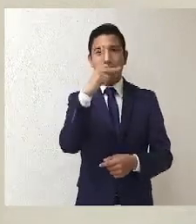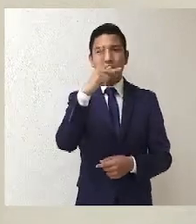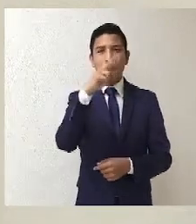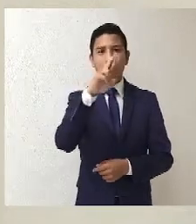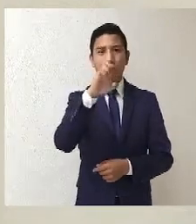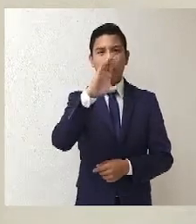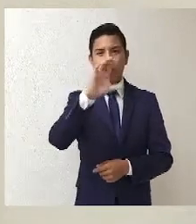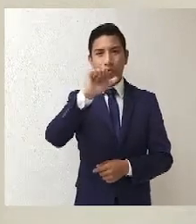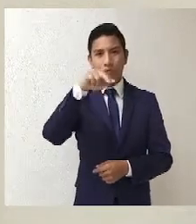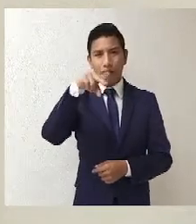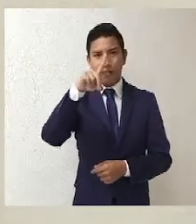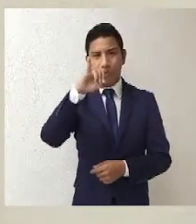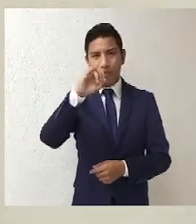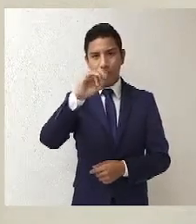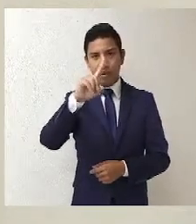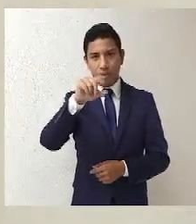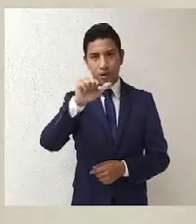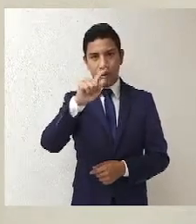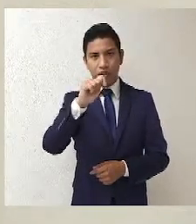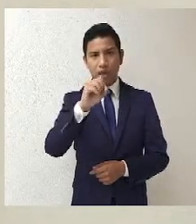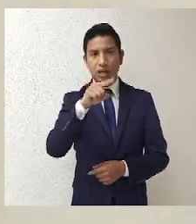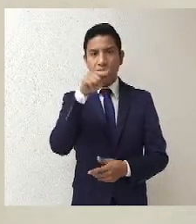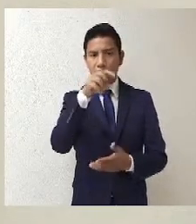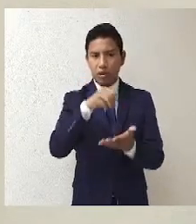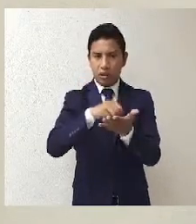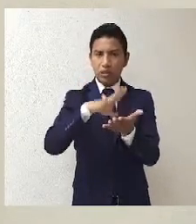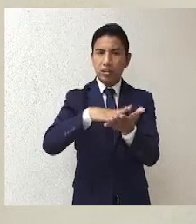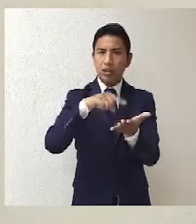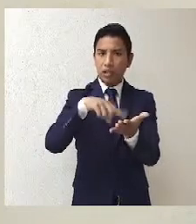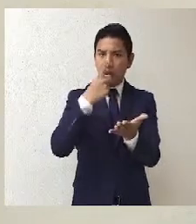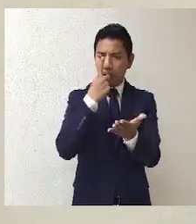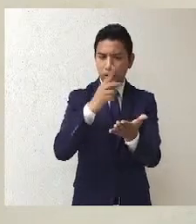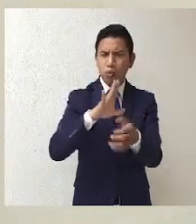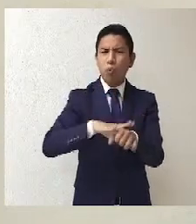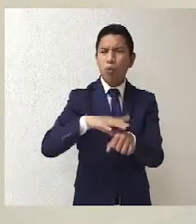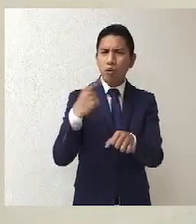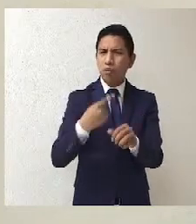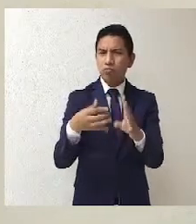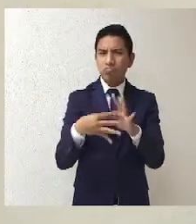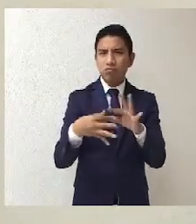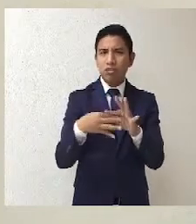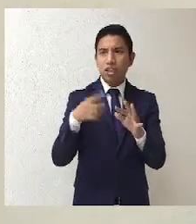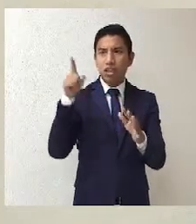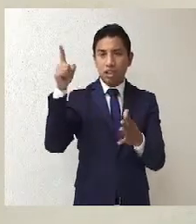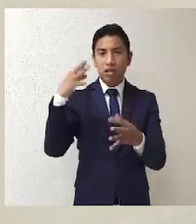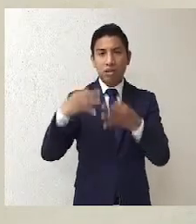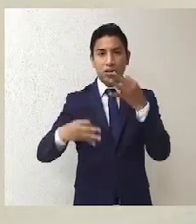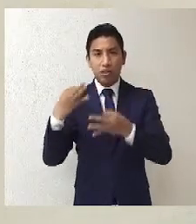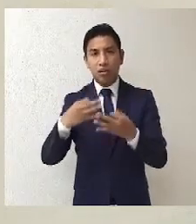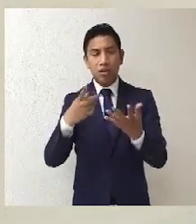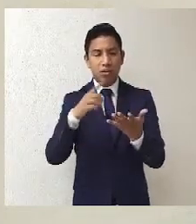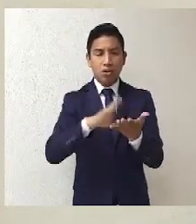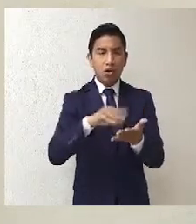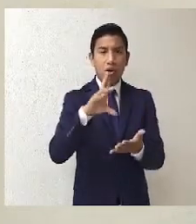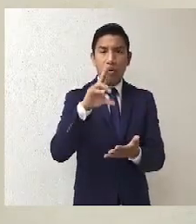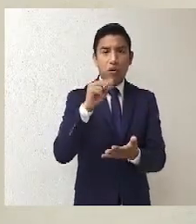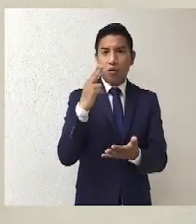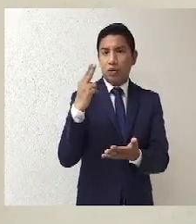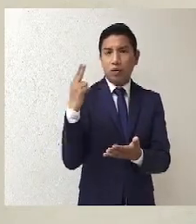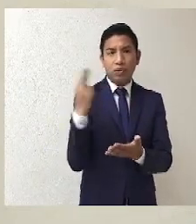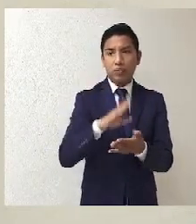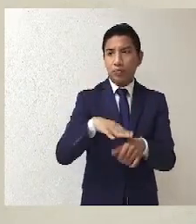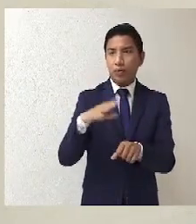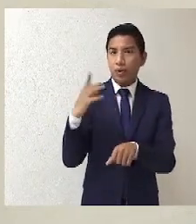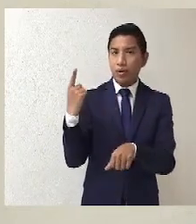las razones o el dictamen del por qué. Entonces, lo que el tribunal le responde es, no existe una obligación y efectivamente